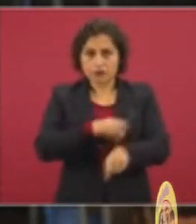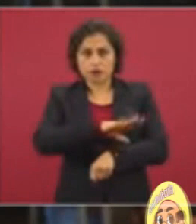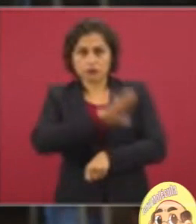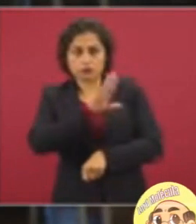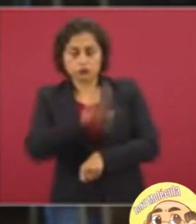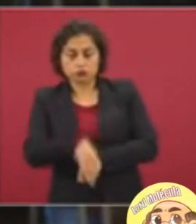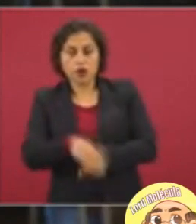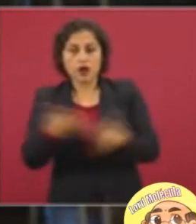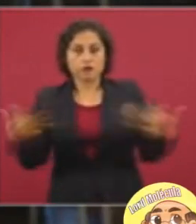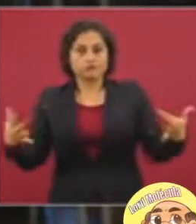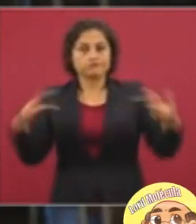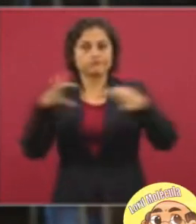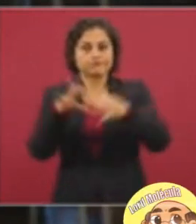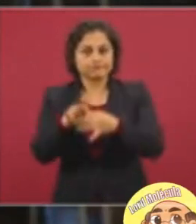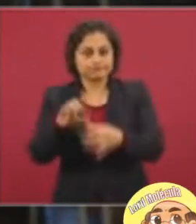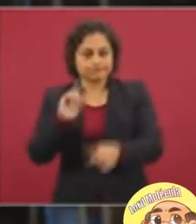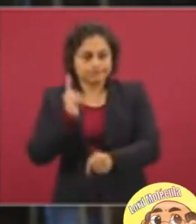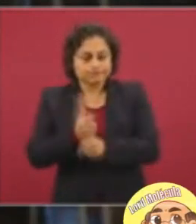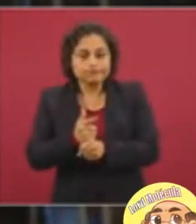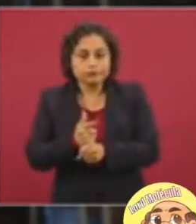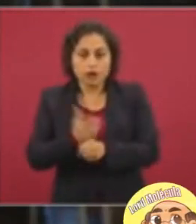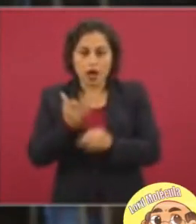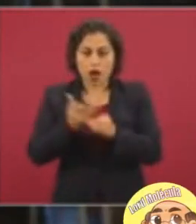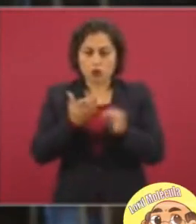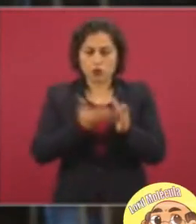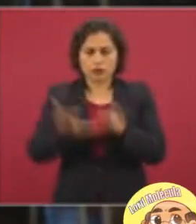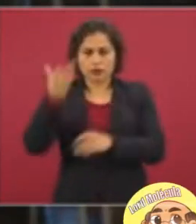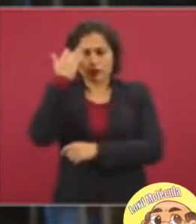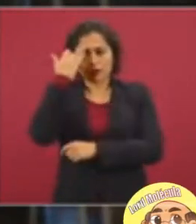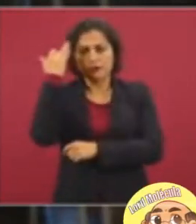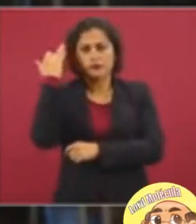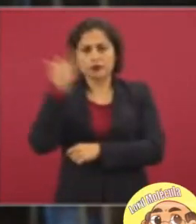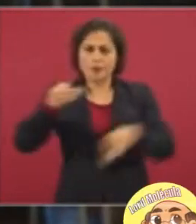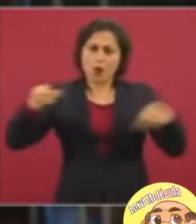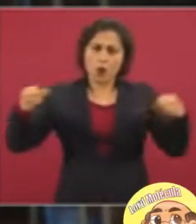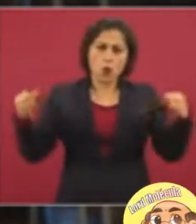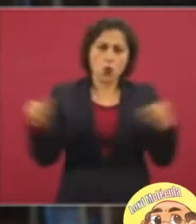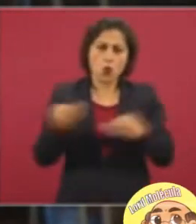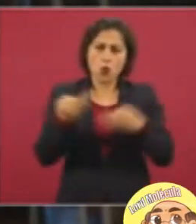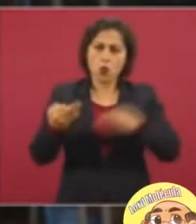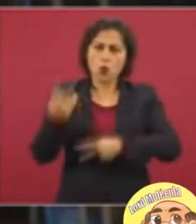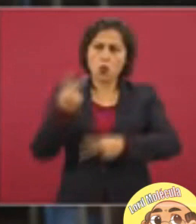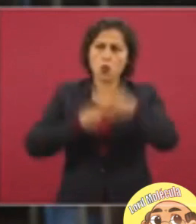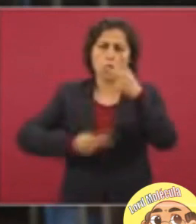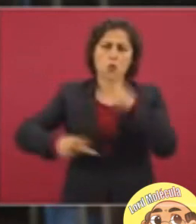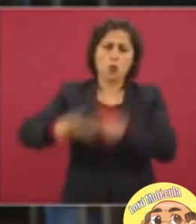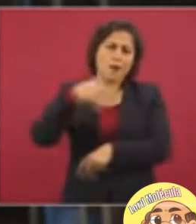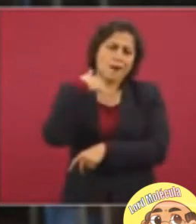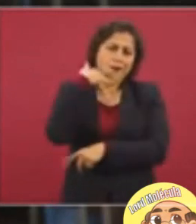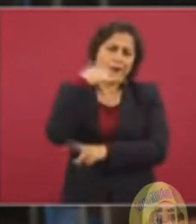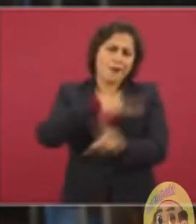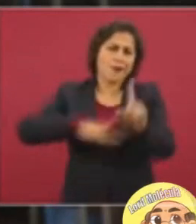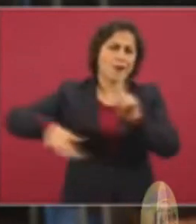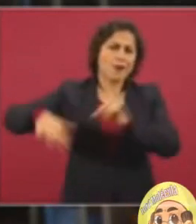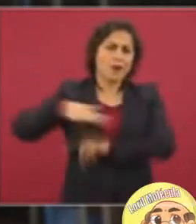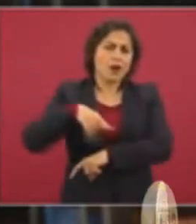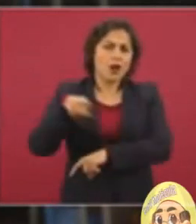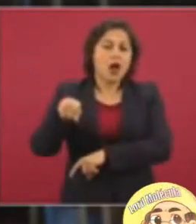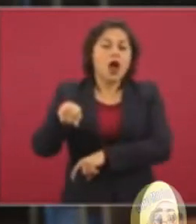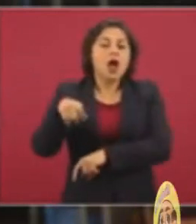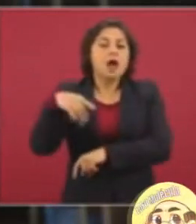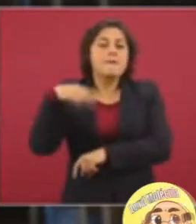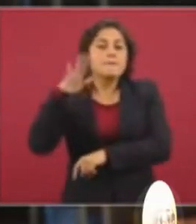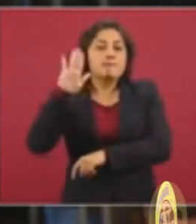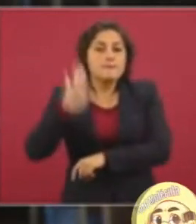la temporada invernal y de contaminación, la cual se prevé 20 veces la tasa de mortalidad.